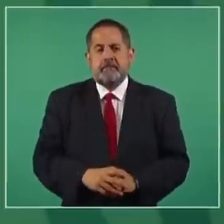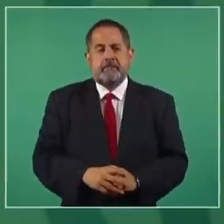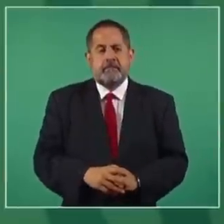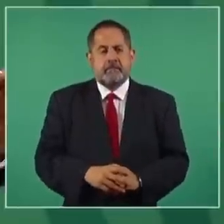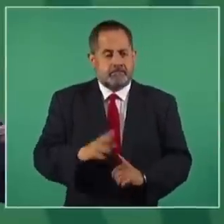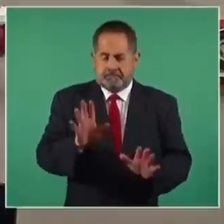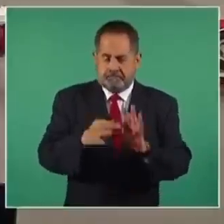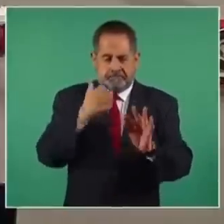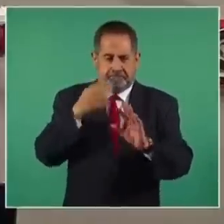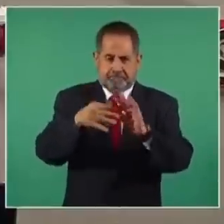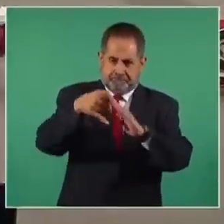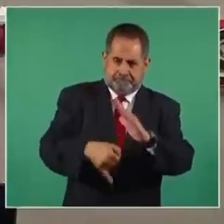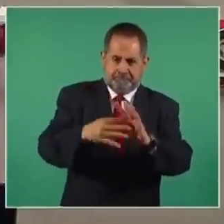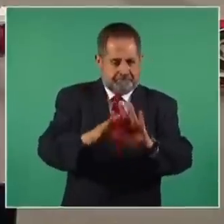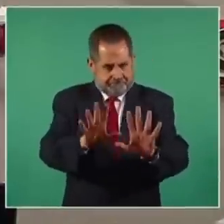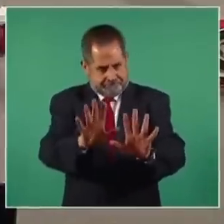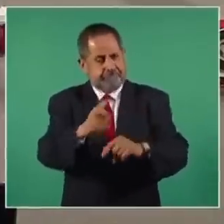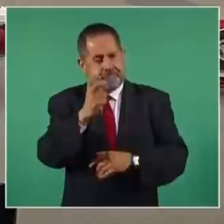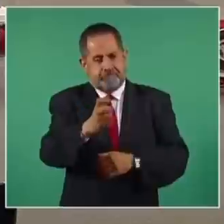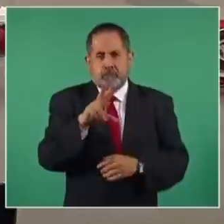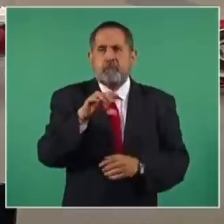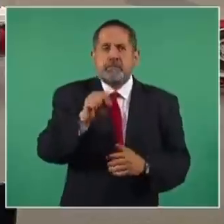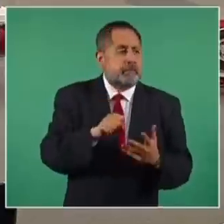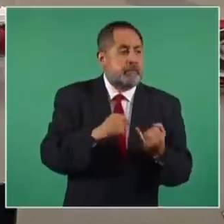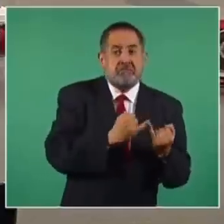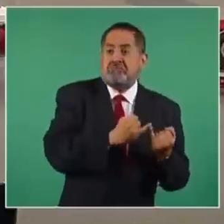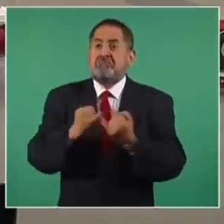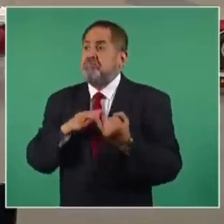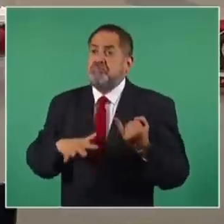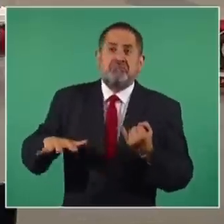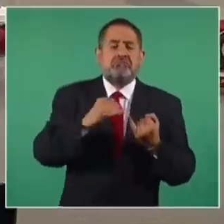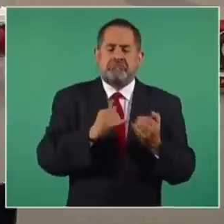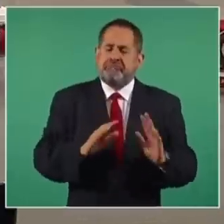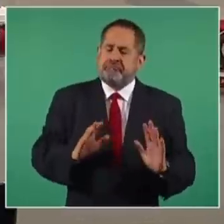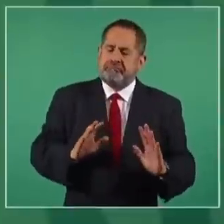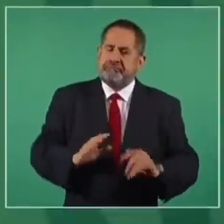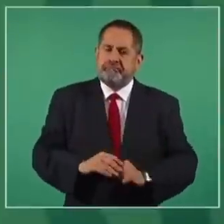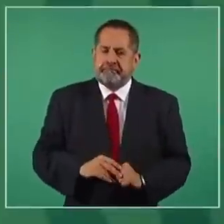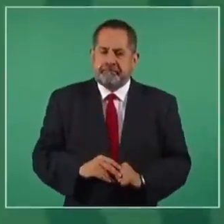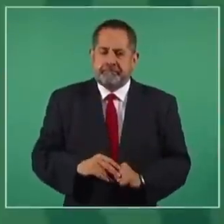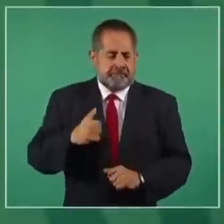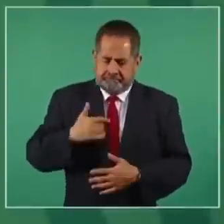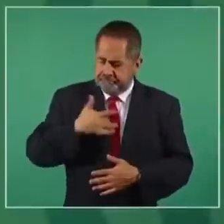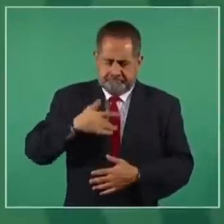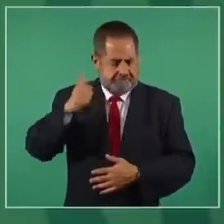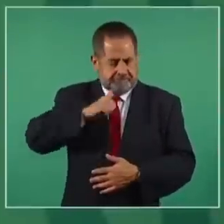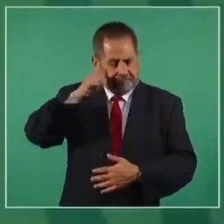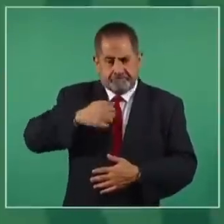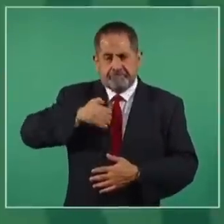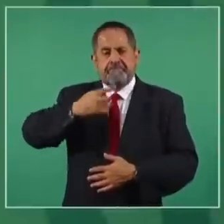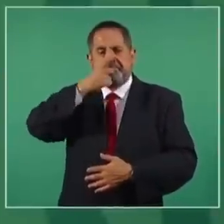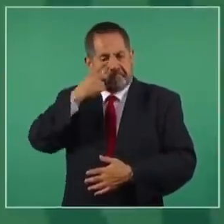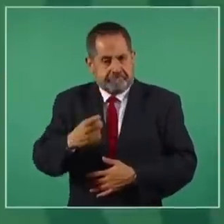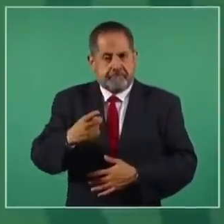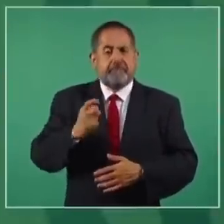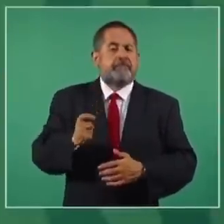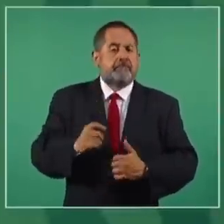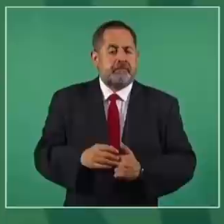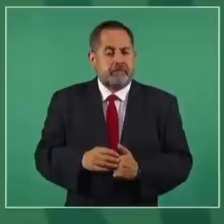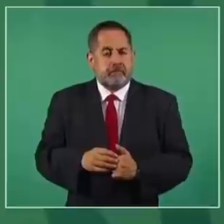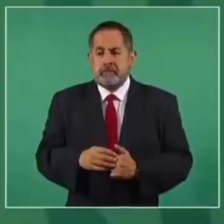No quiero profundizar sobre el tema, pero yo siempre he sostenido que